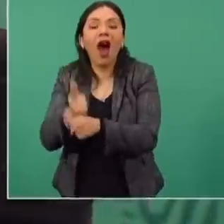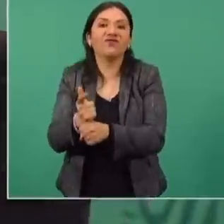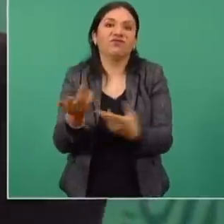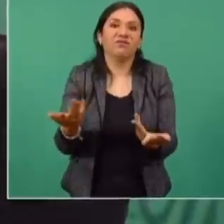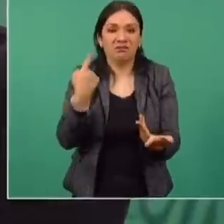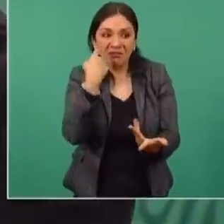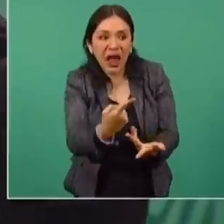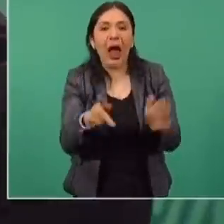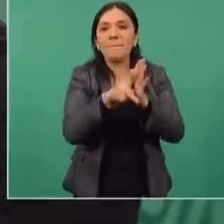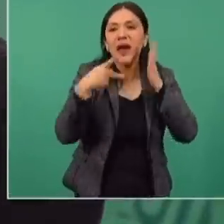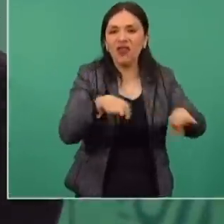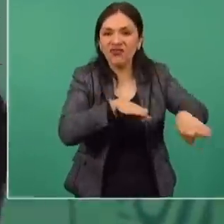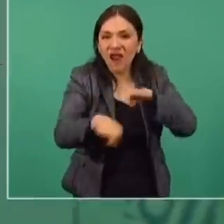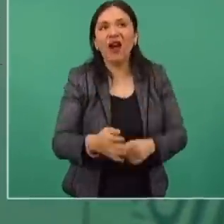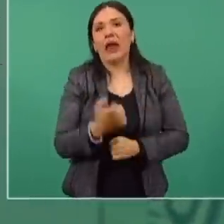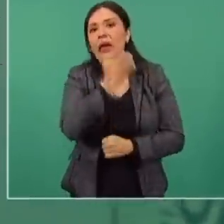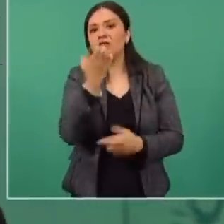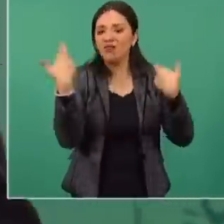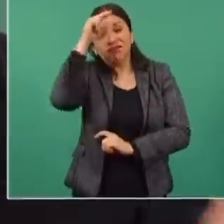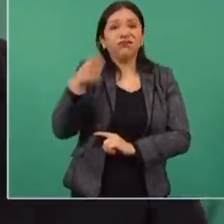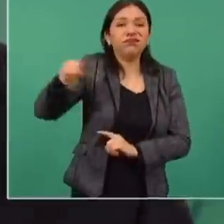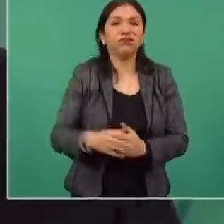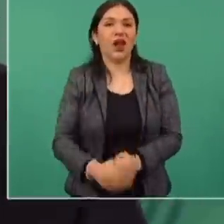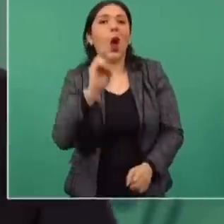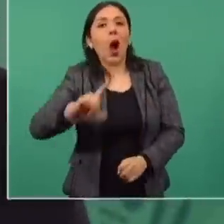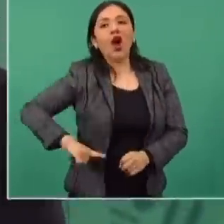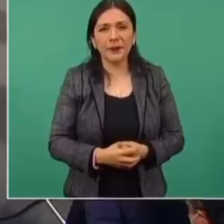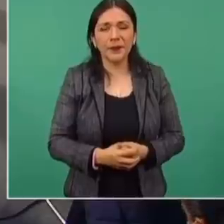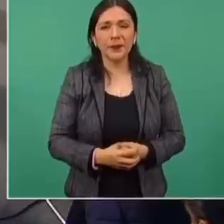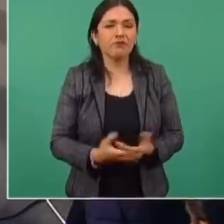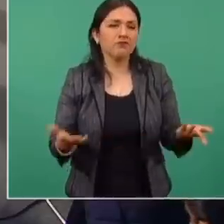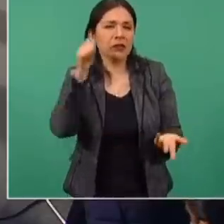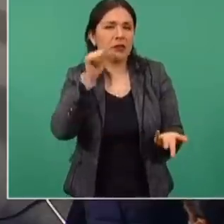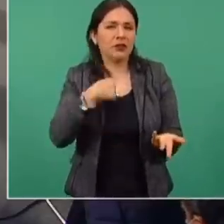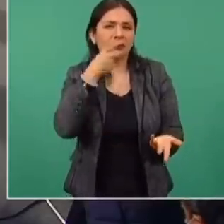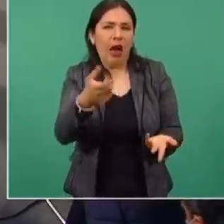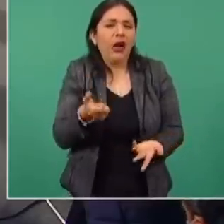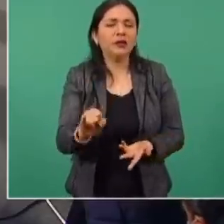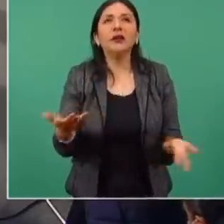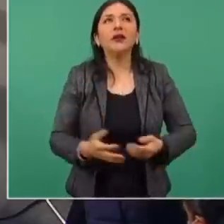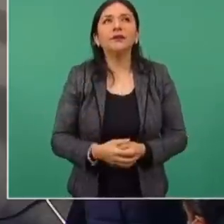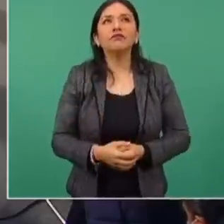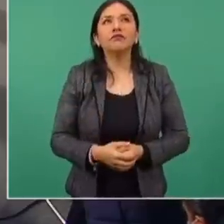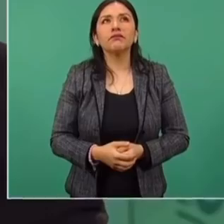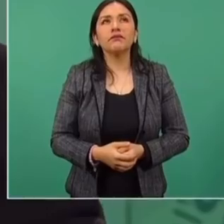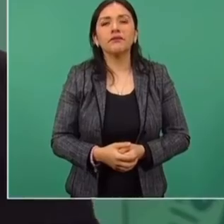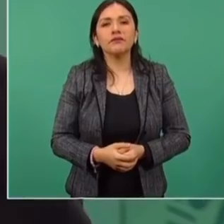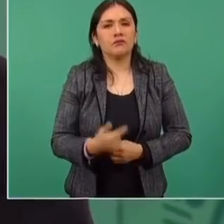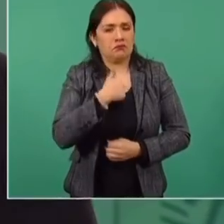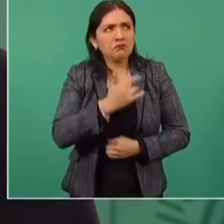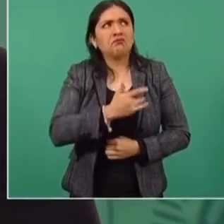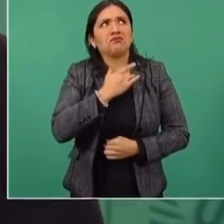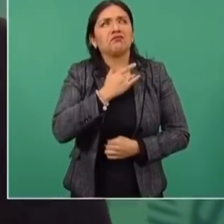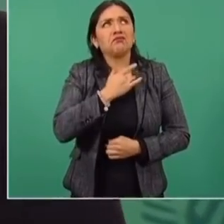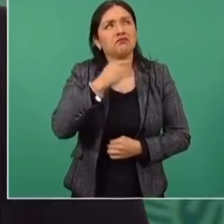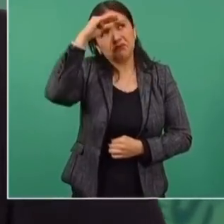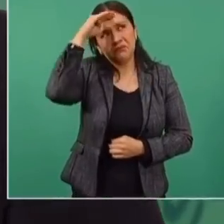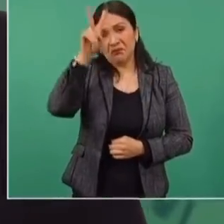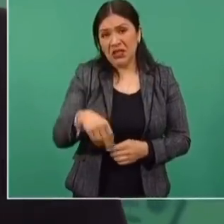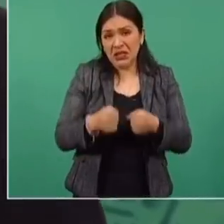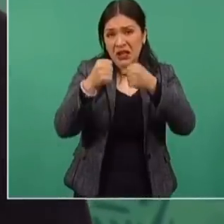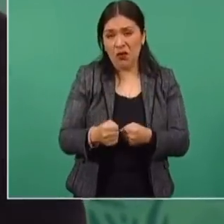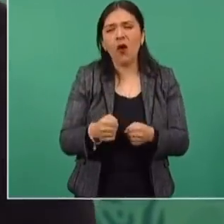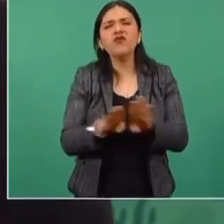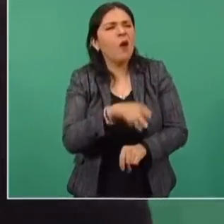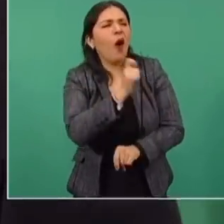en el periodismo, en la academia, en la intelectualidad, en el servicio público. Siempre lo he dicho y estoy convencido de que la verdadera